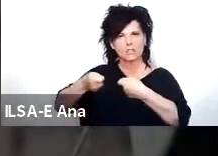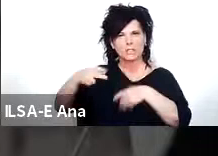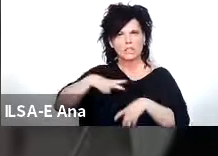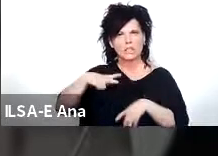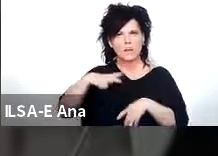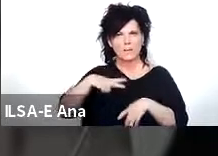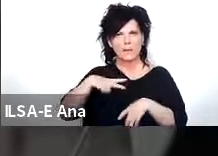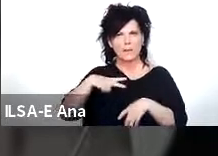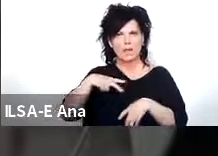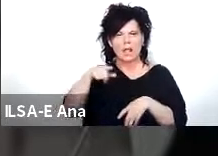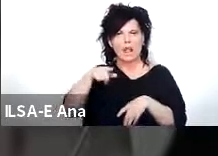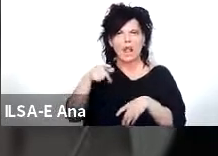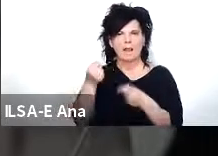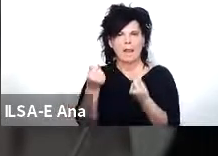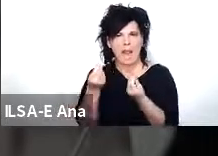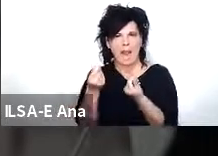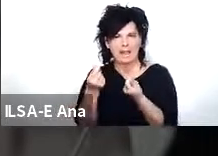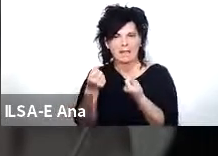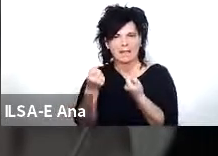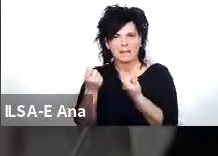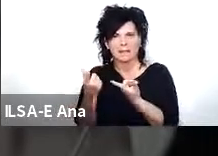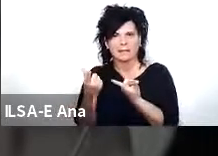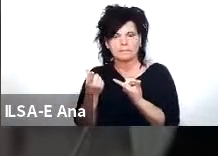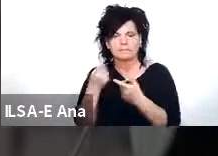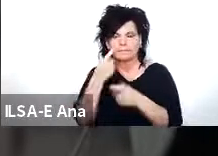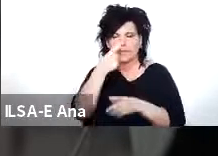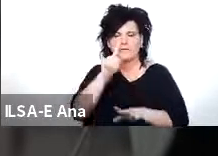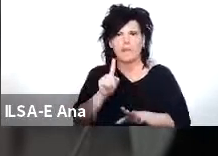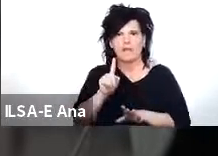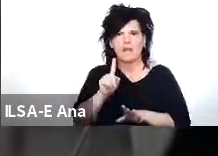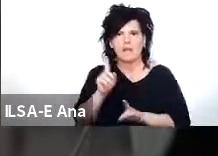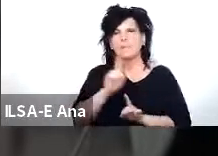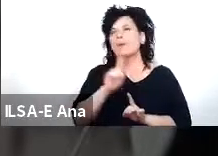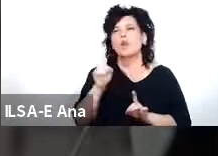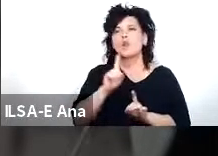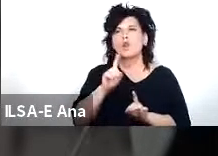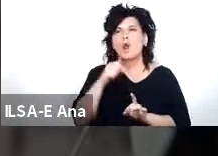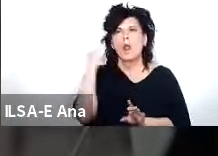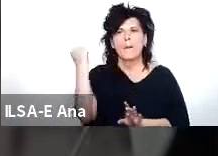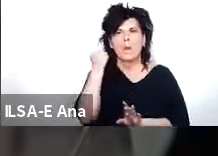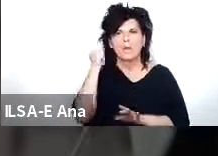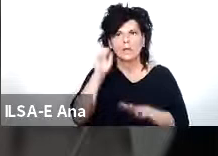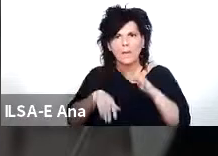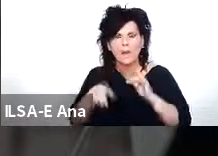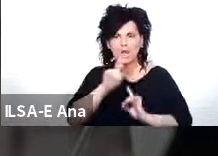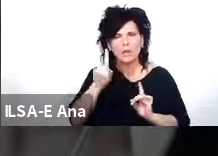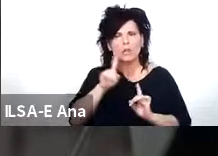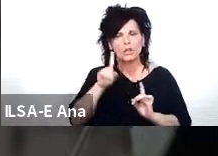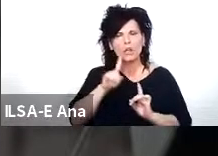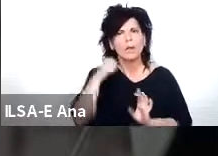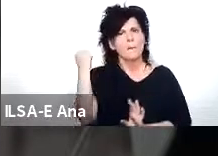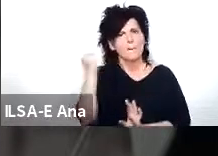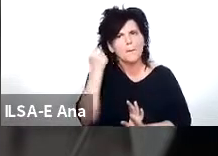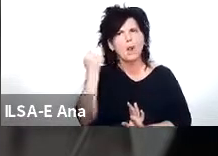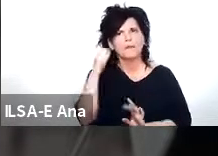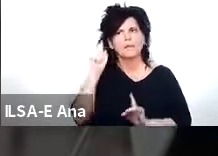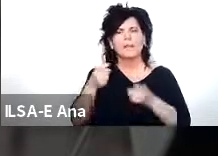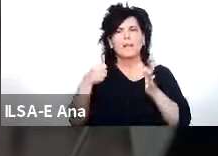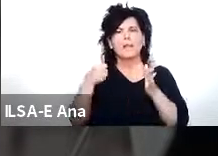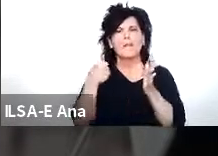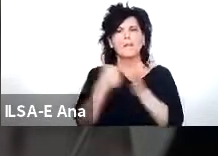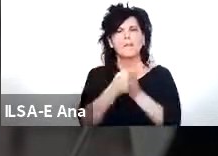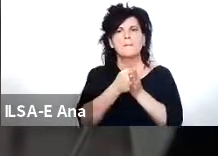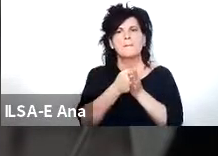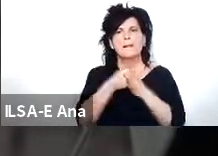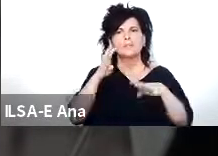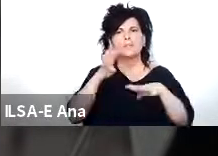localidades y finalmente no de menor importancia sino todo lo contrario el impacto que ha tenido la red federal de